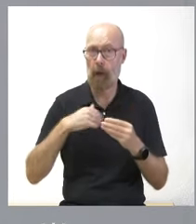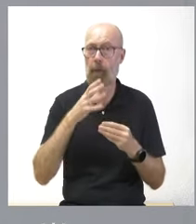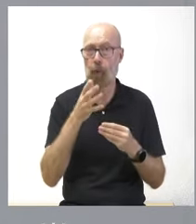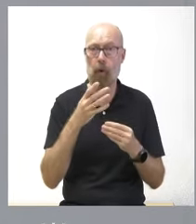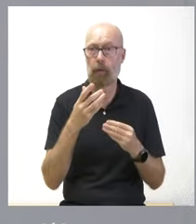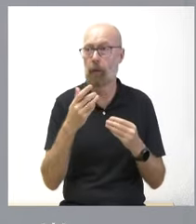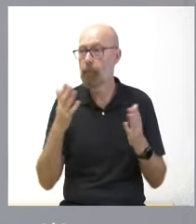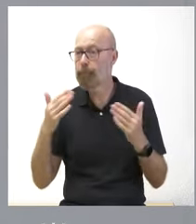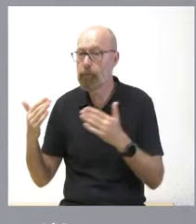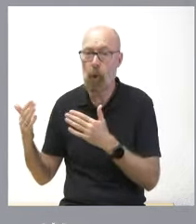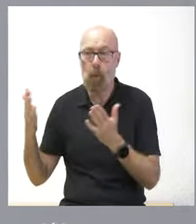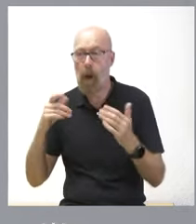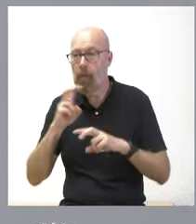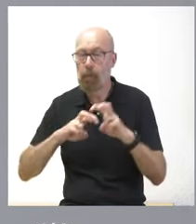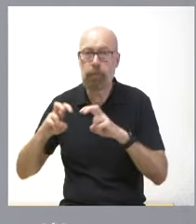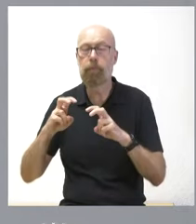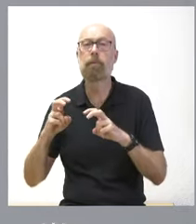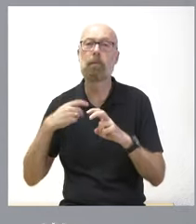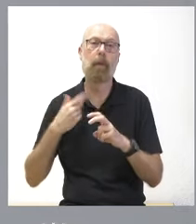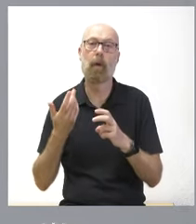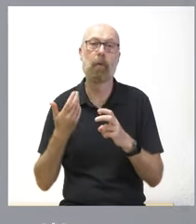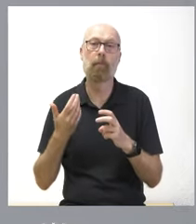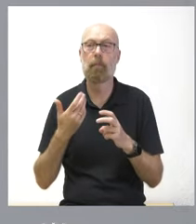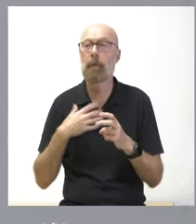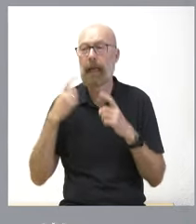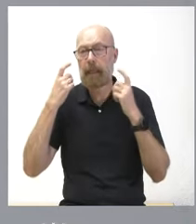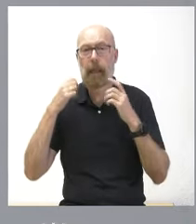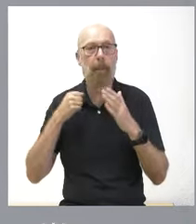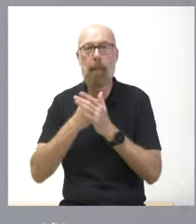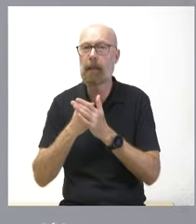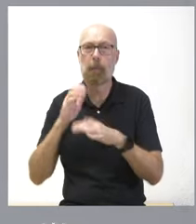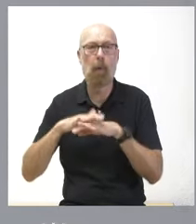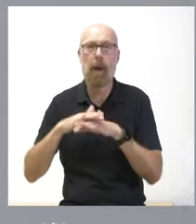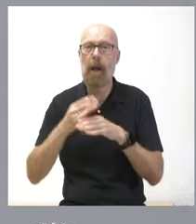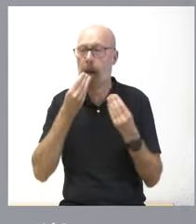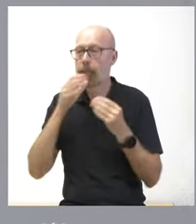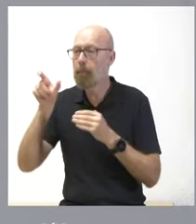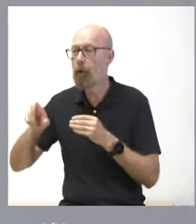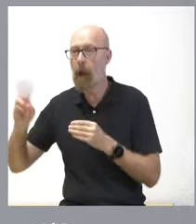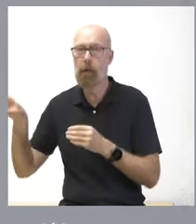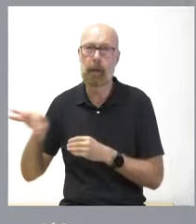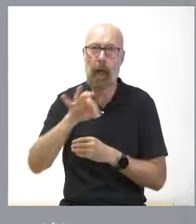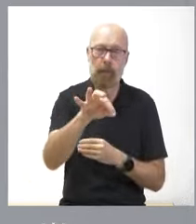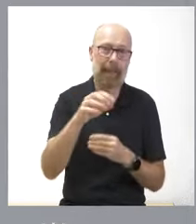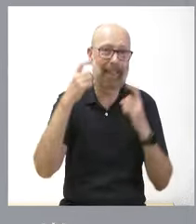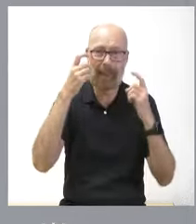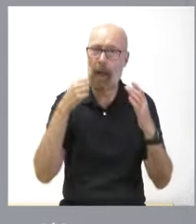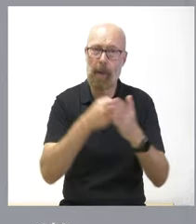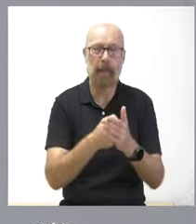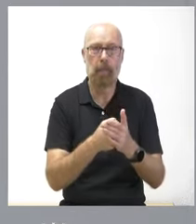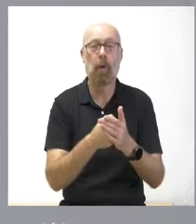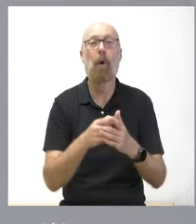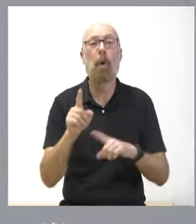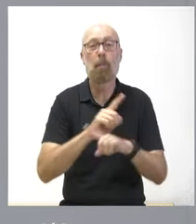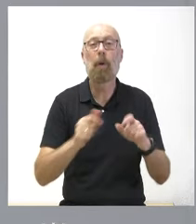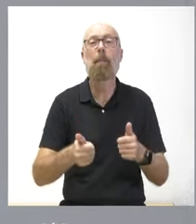se están obteniendo de donde podemos pues para que exista esta disposición este problema se ha visto acrecentado por